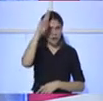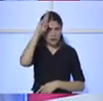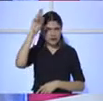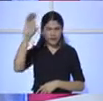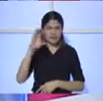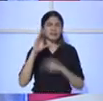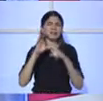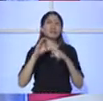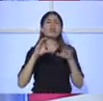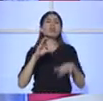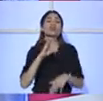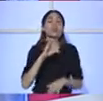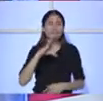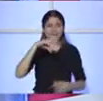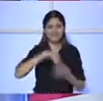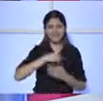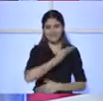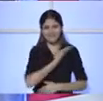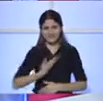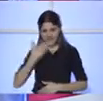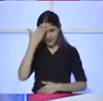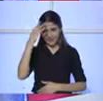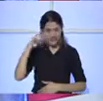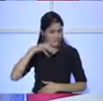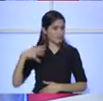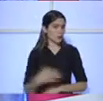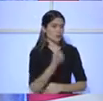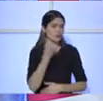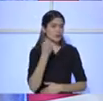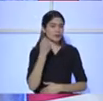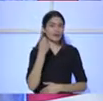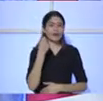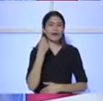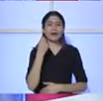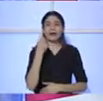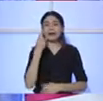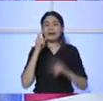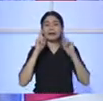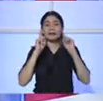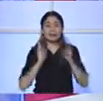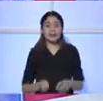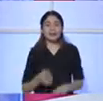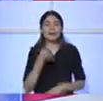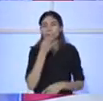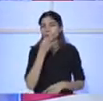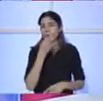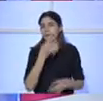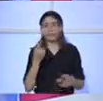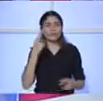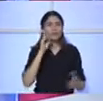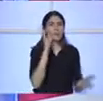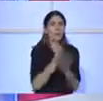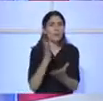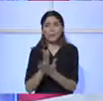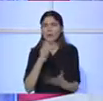inscriptos a nombre del Estado paraguayo. En efectivo, solamente en efectivo, por ejecuciones de póliza, de multa y